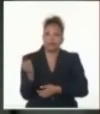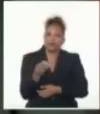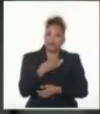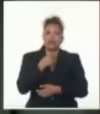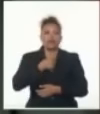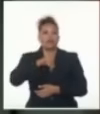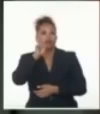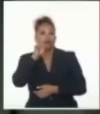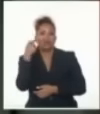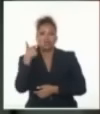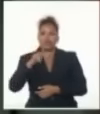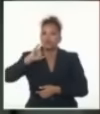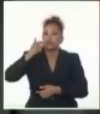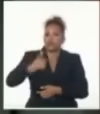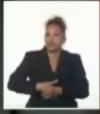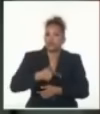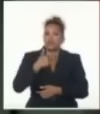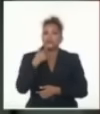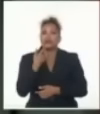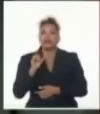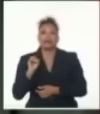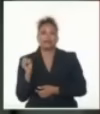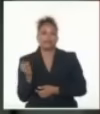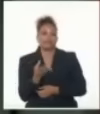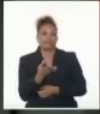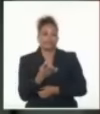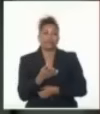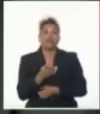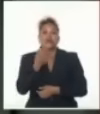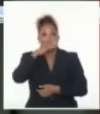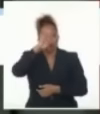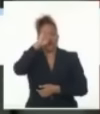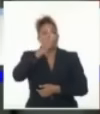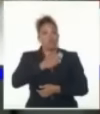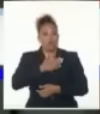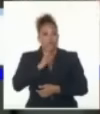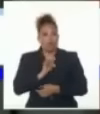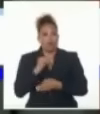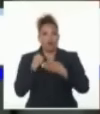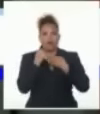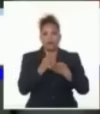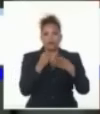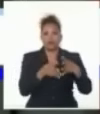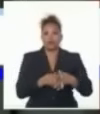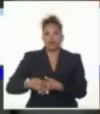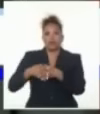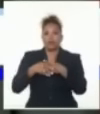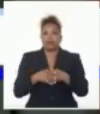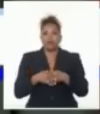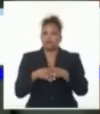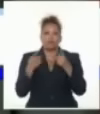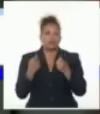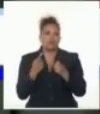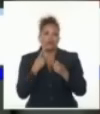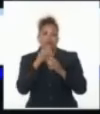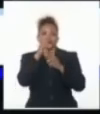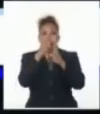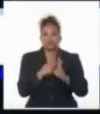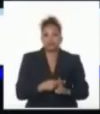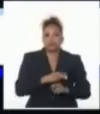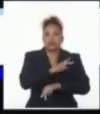acabó la injusticia, hoy se acabó la calumnia, Cuba coopera con Estados Unidos y no merece estar en la lista de países